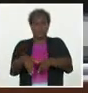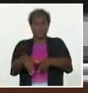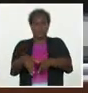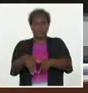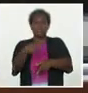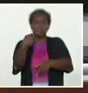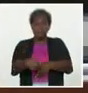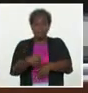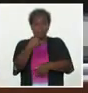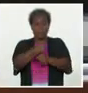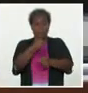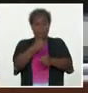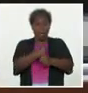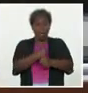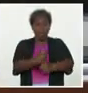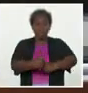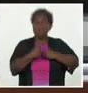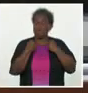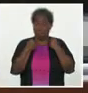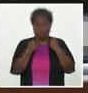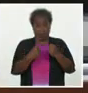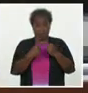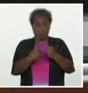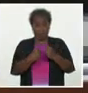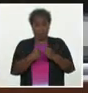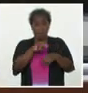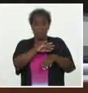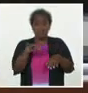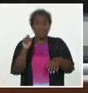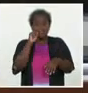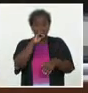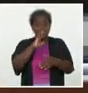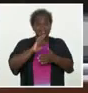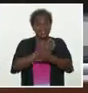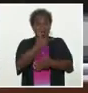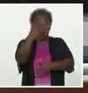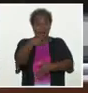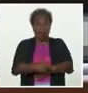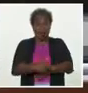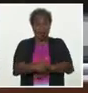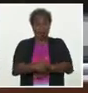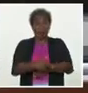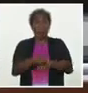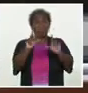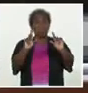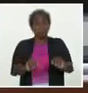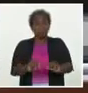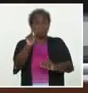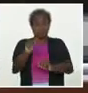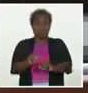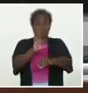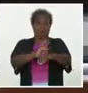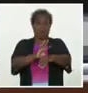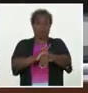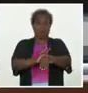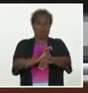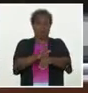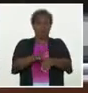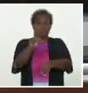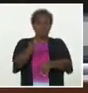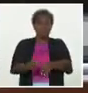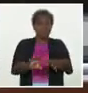tenemos que trabajar con más efectividad para cortar la transmisión, para disminuir el número de personas que llegan a los estadios